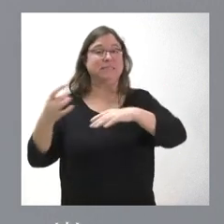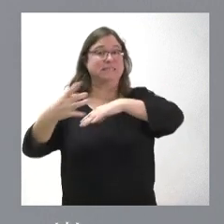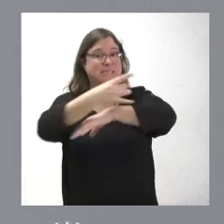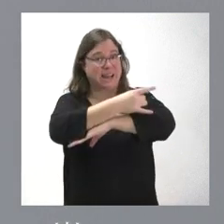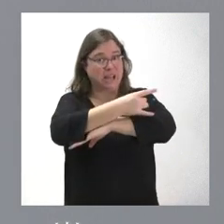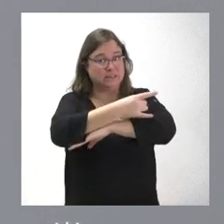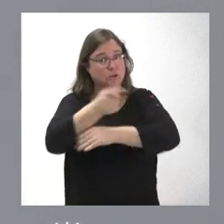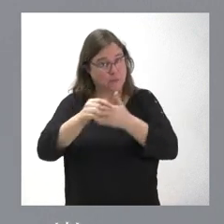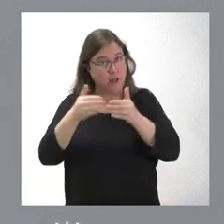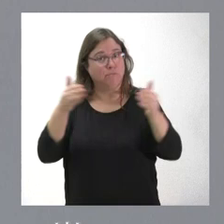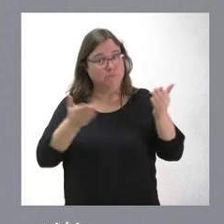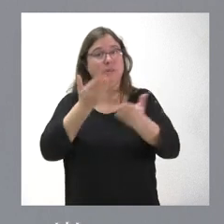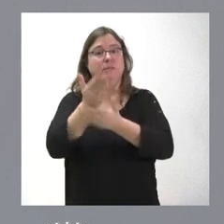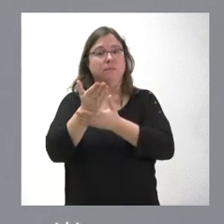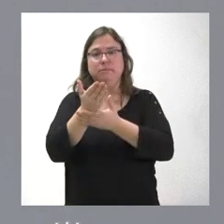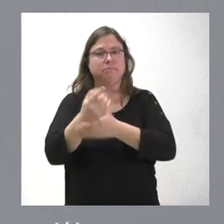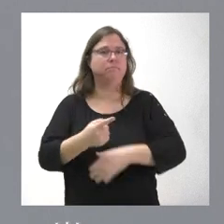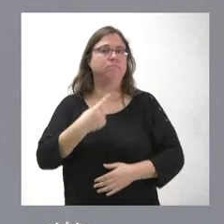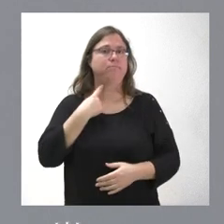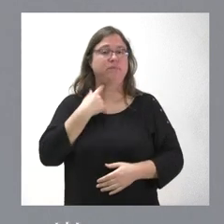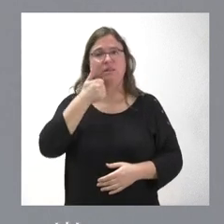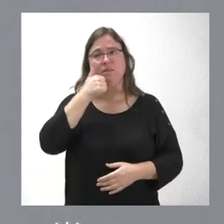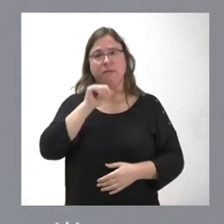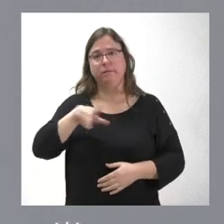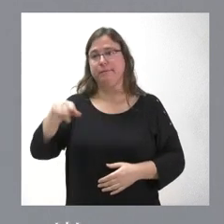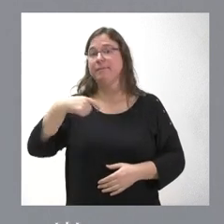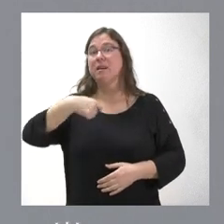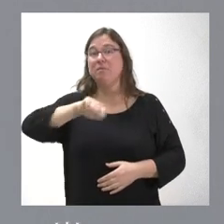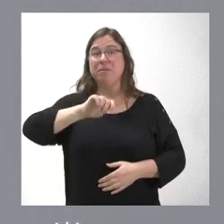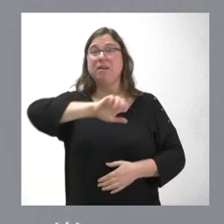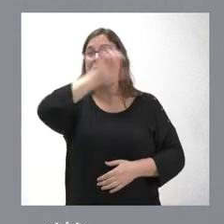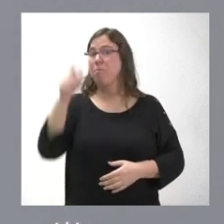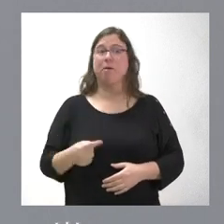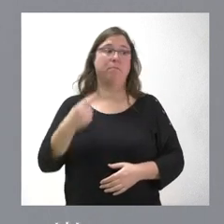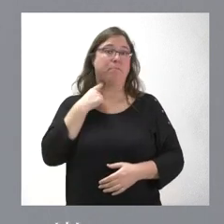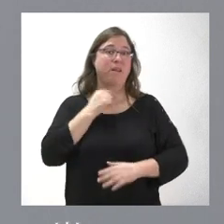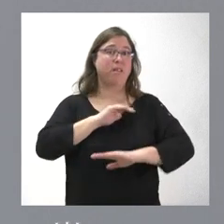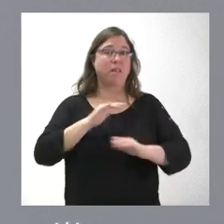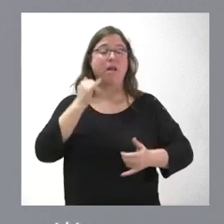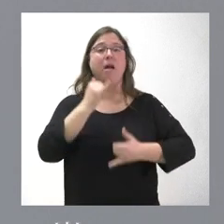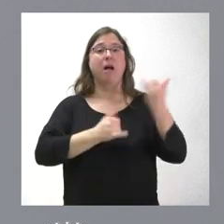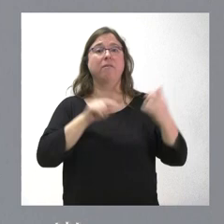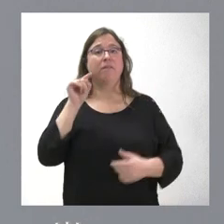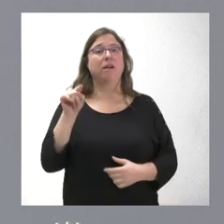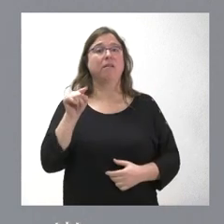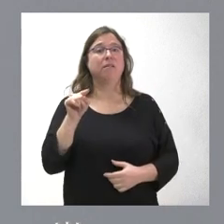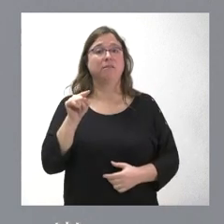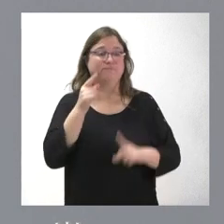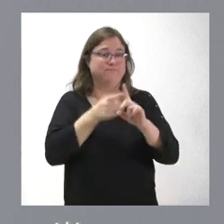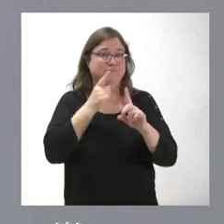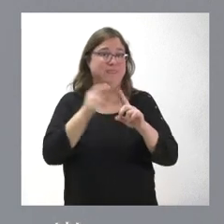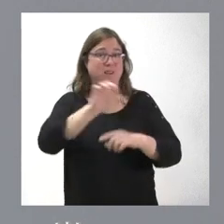y se ha desaprovechado por parte de Pedro Sánchez la presidencia española de Unión Europea para que esta referencia